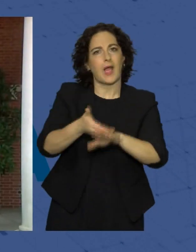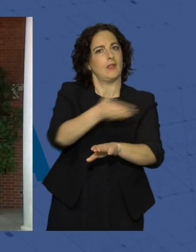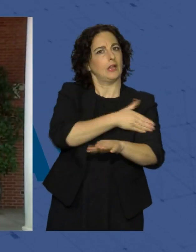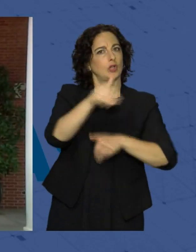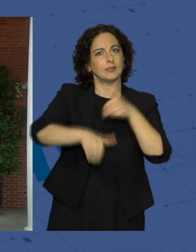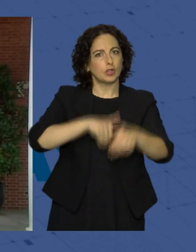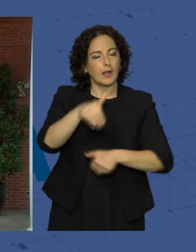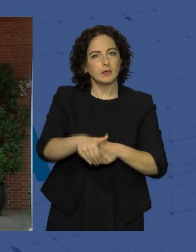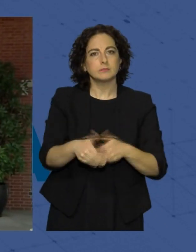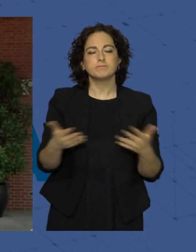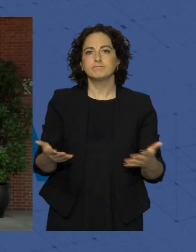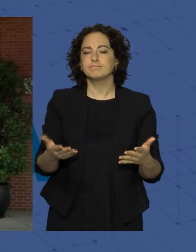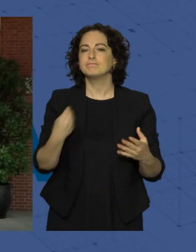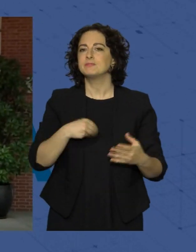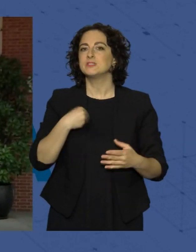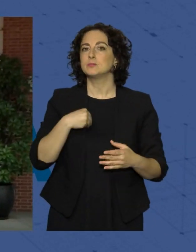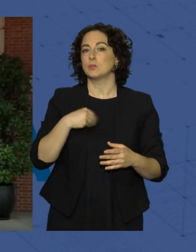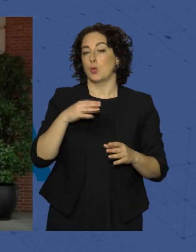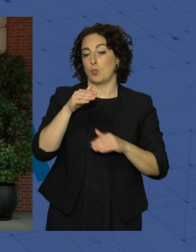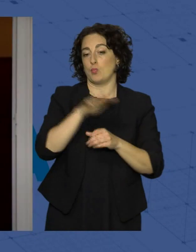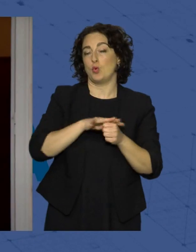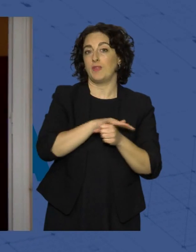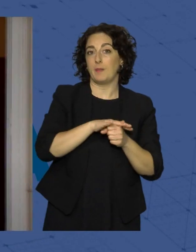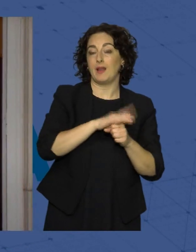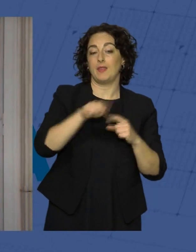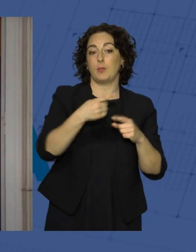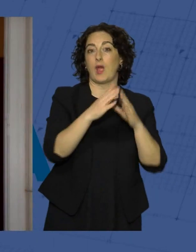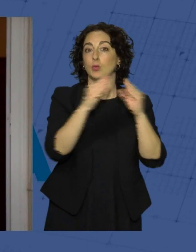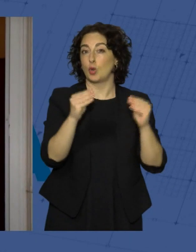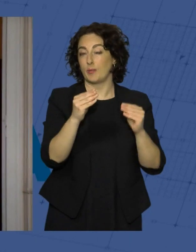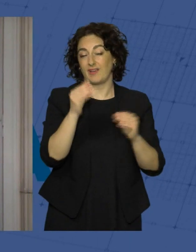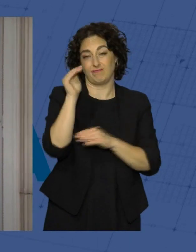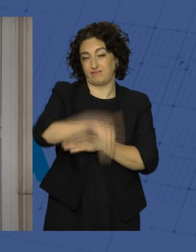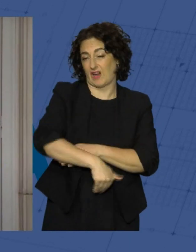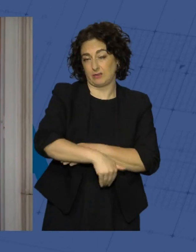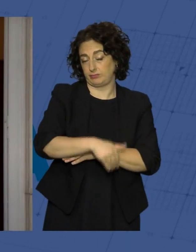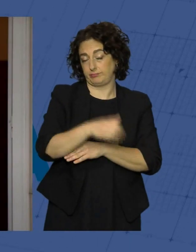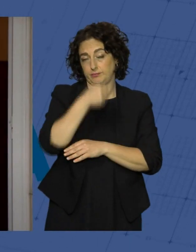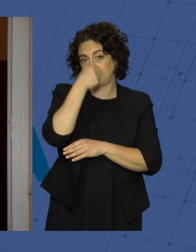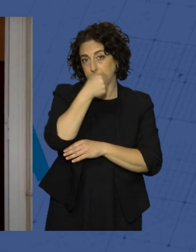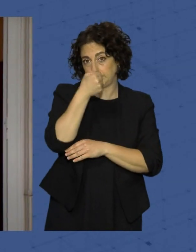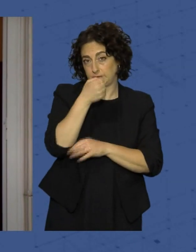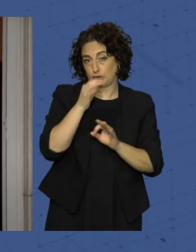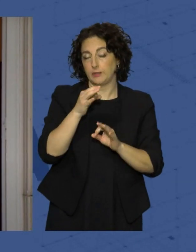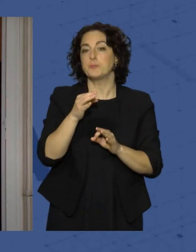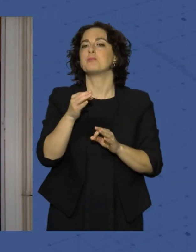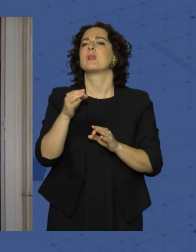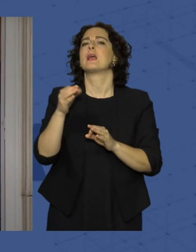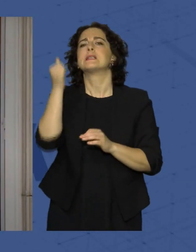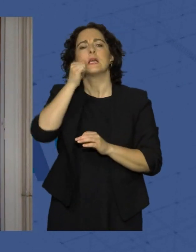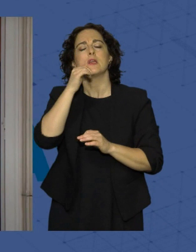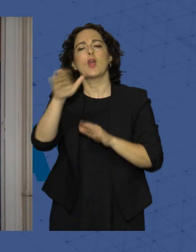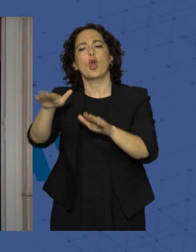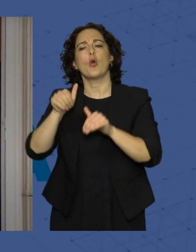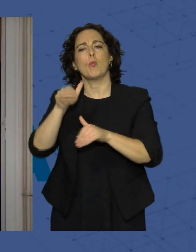El descalabro socialista en las municipales y en las autonómicas de algunas regiones llevaba a Sánchez a convocar las generales para el